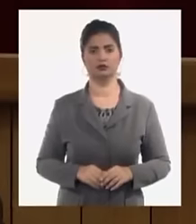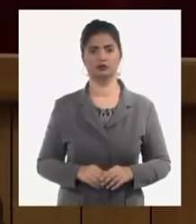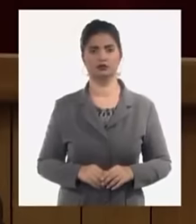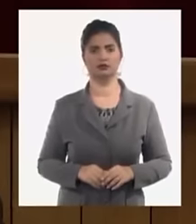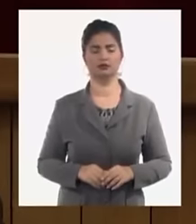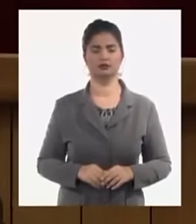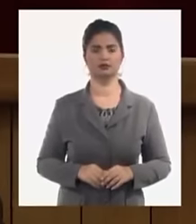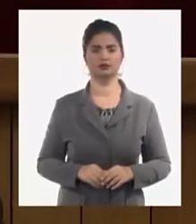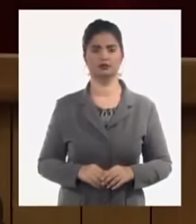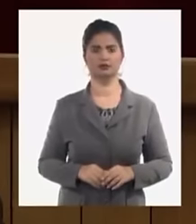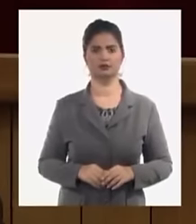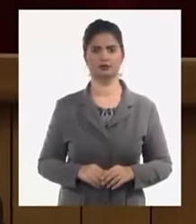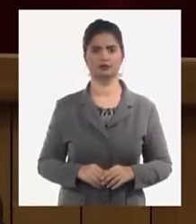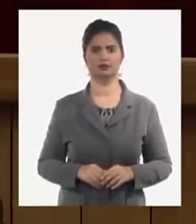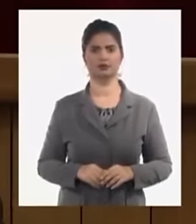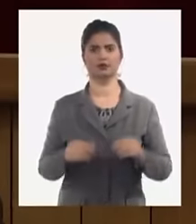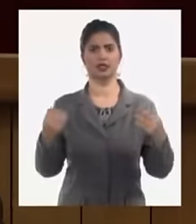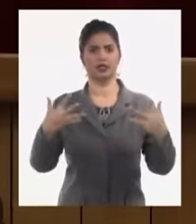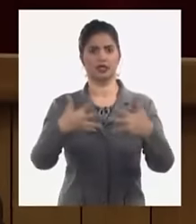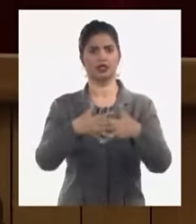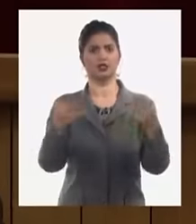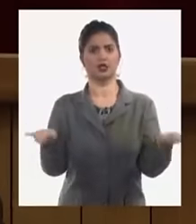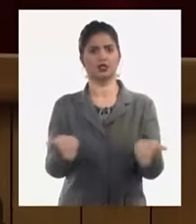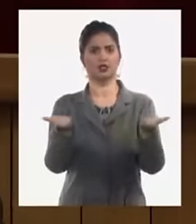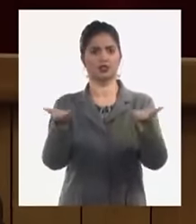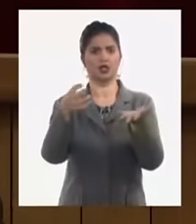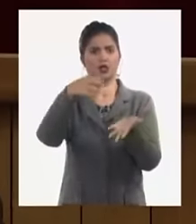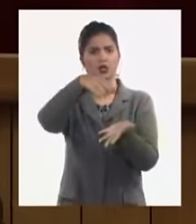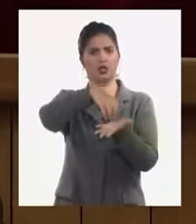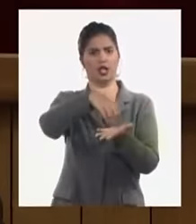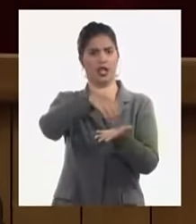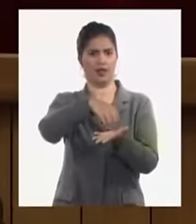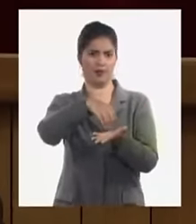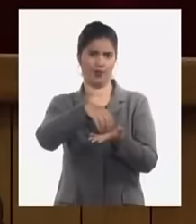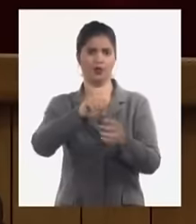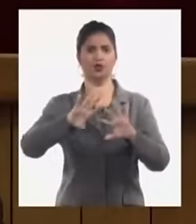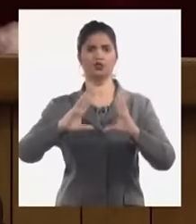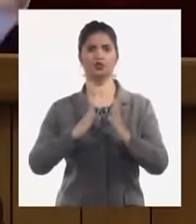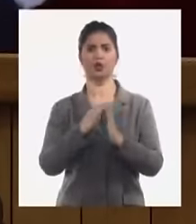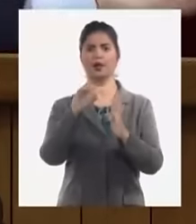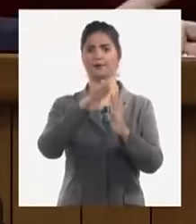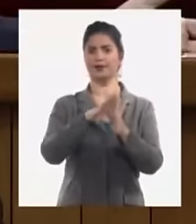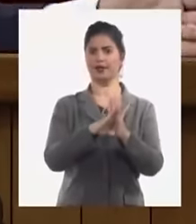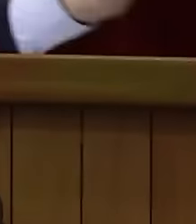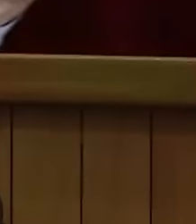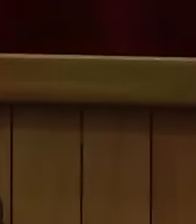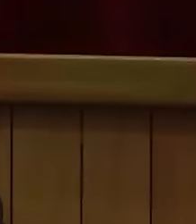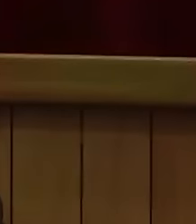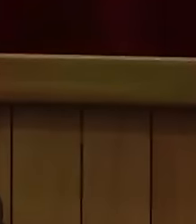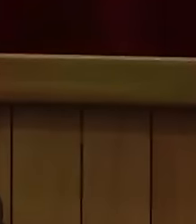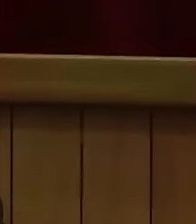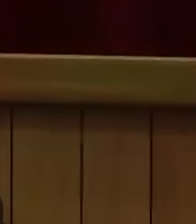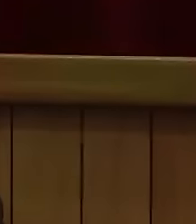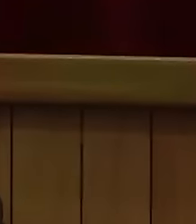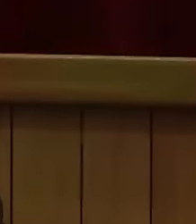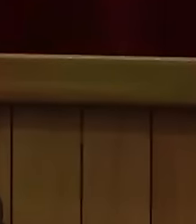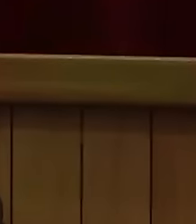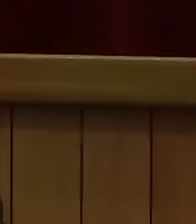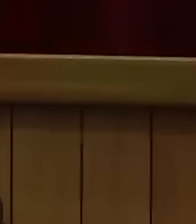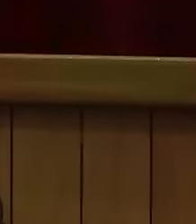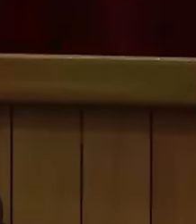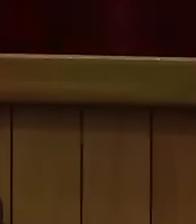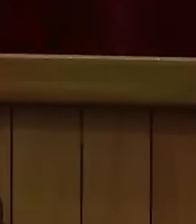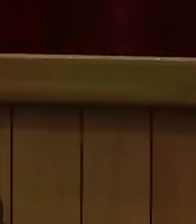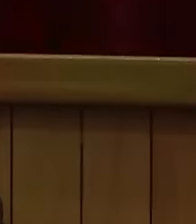con relación al desarrollo territorial a partir de todas estas medidas a partir de que viene la descentralización de la